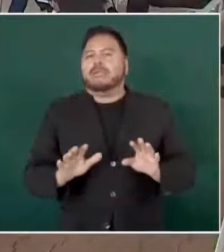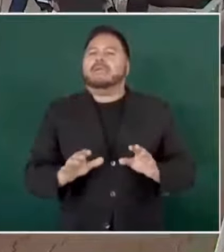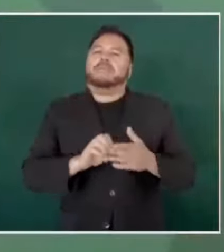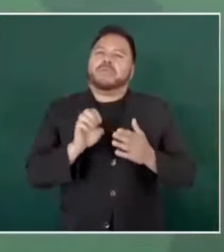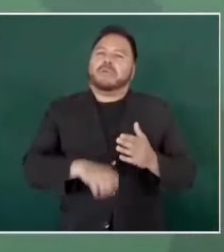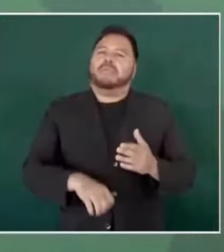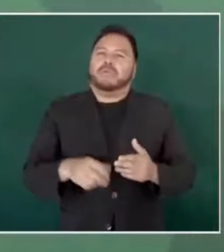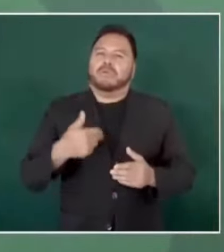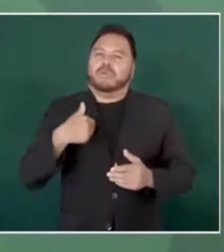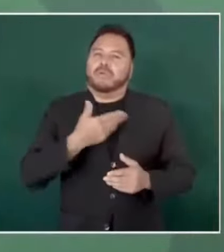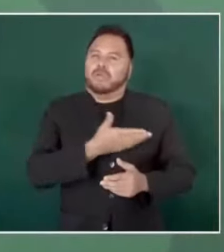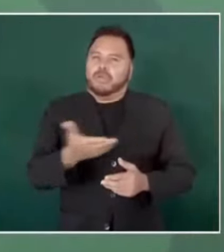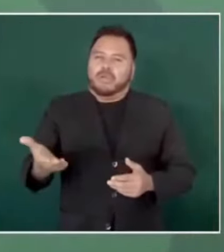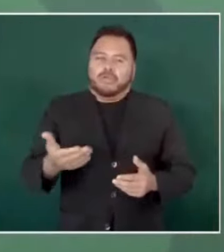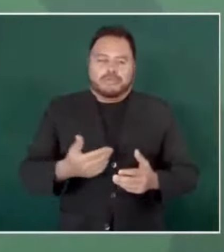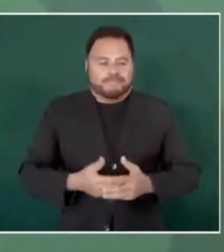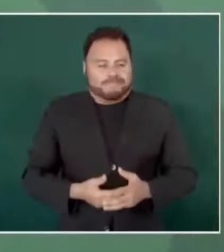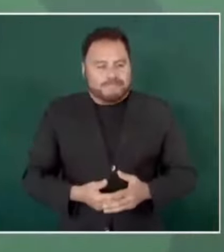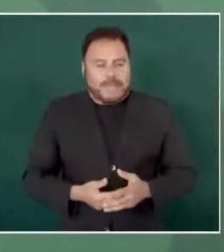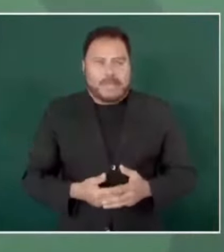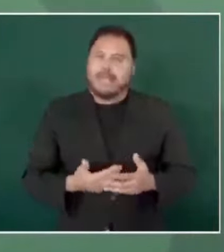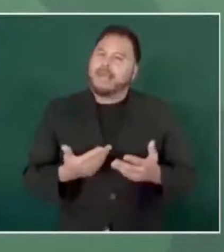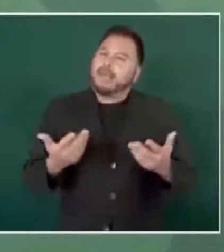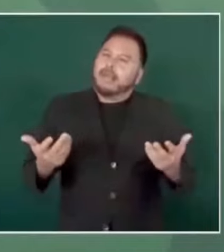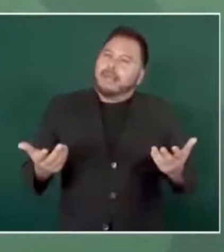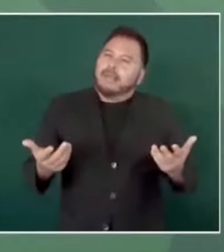a ningún